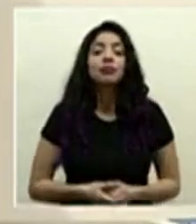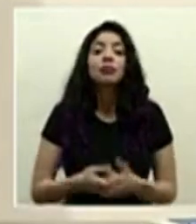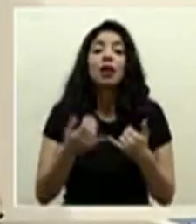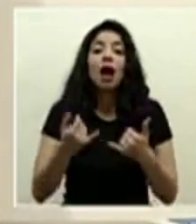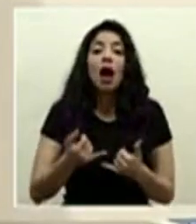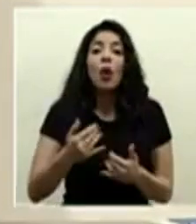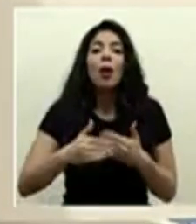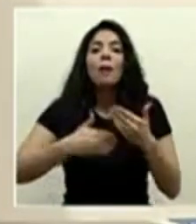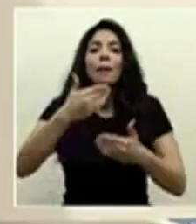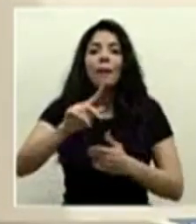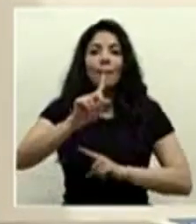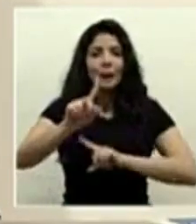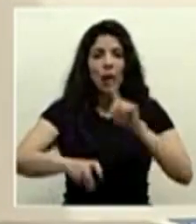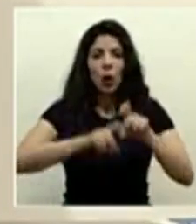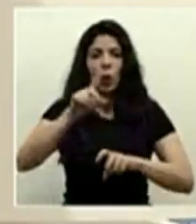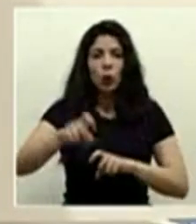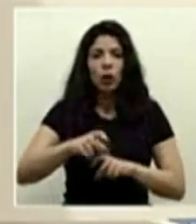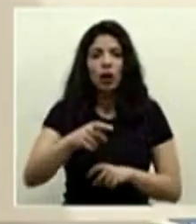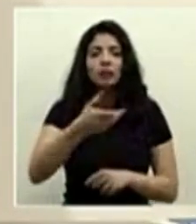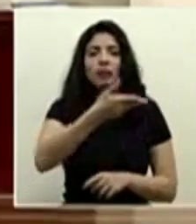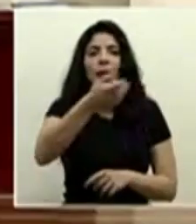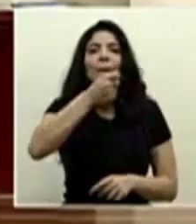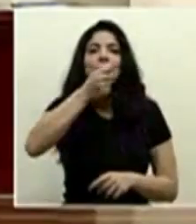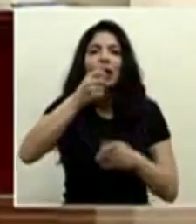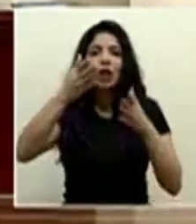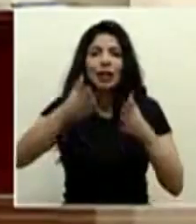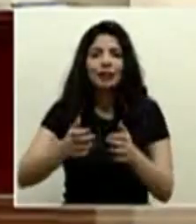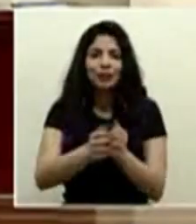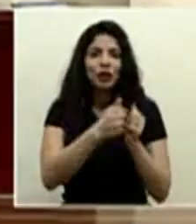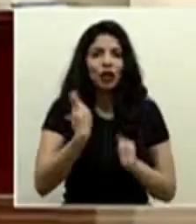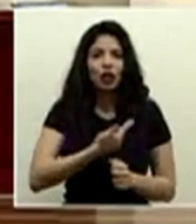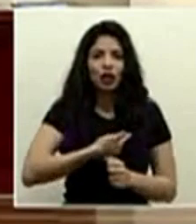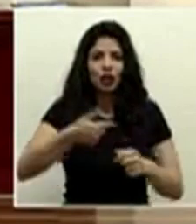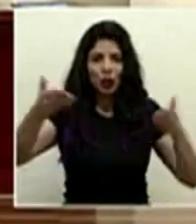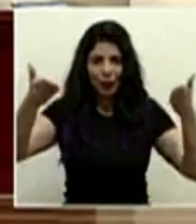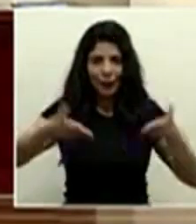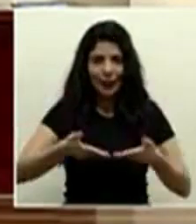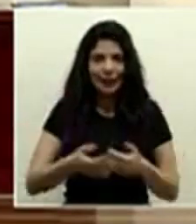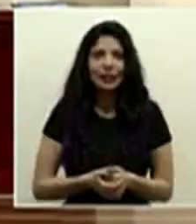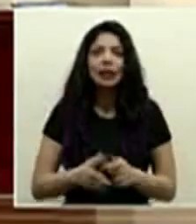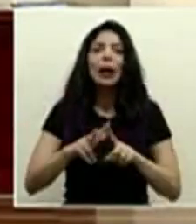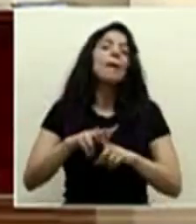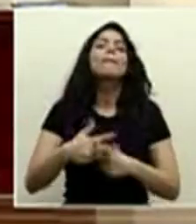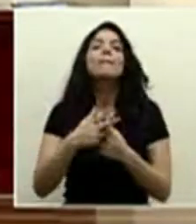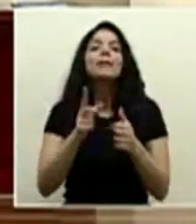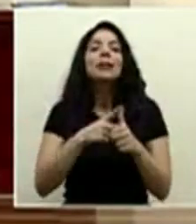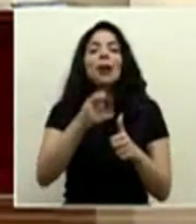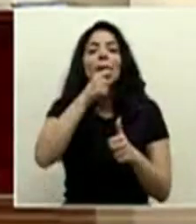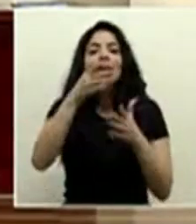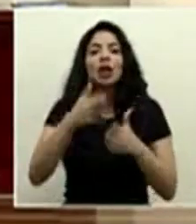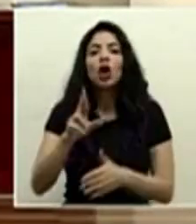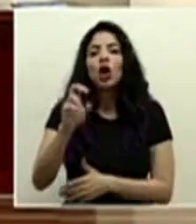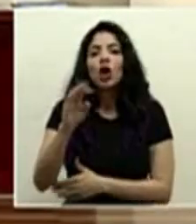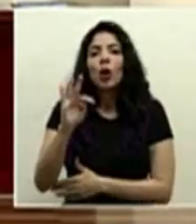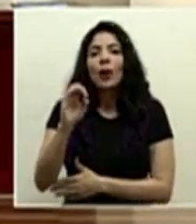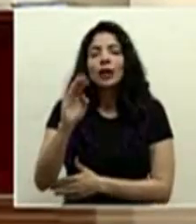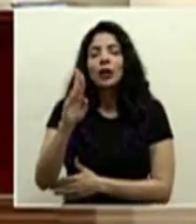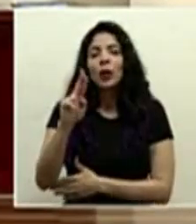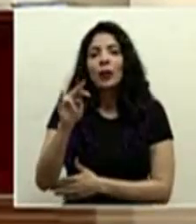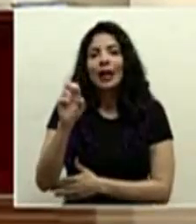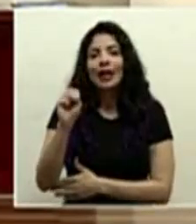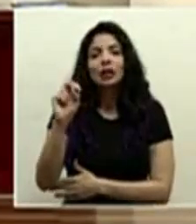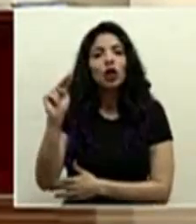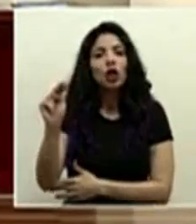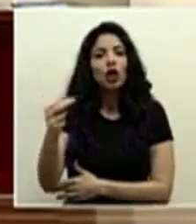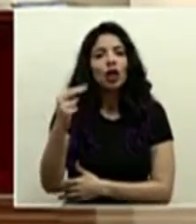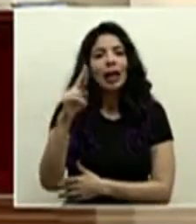paso al periodo de preguntas por parte de los colegas que nos acompañan de manera presencial iniciamos con el colega Roberto Brenes de Noticias